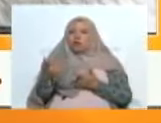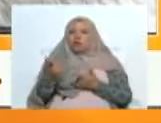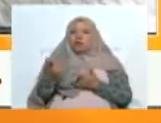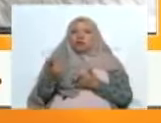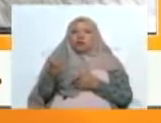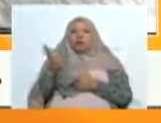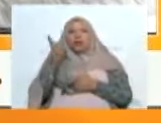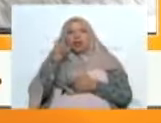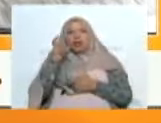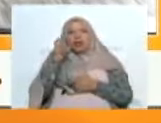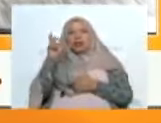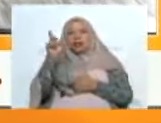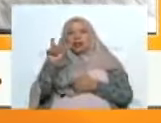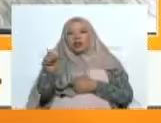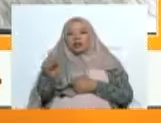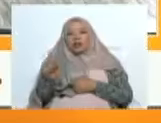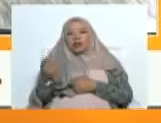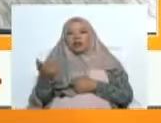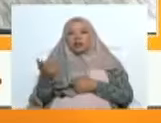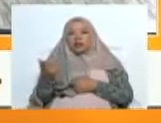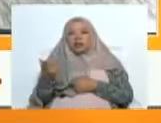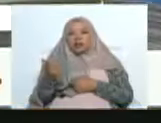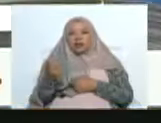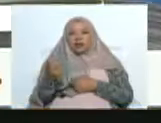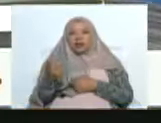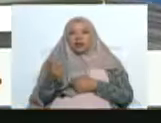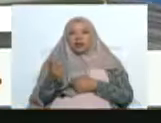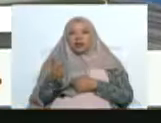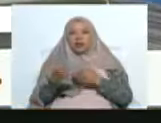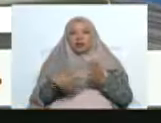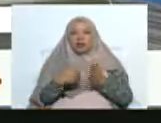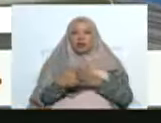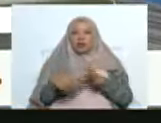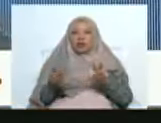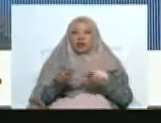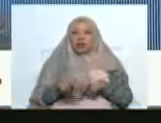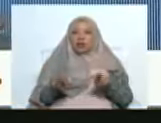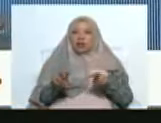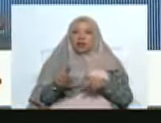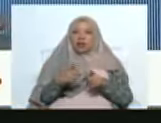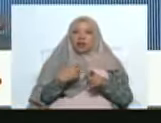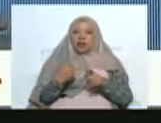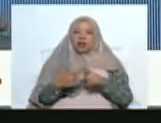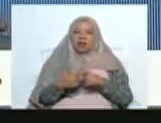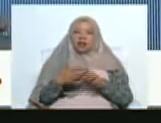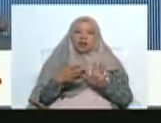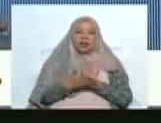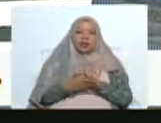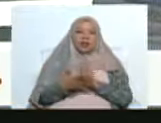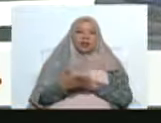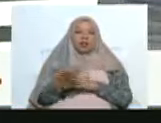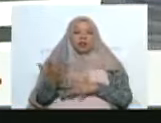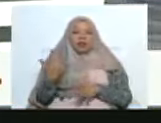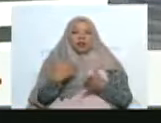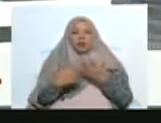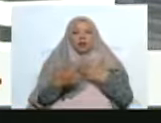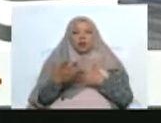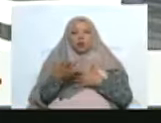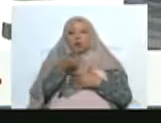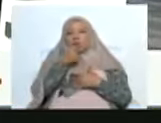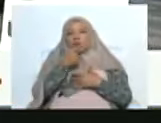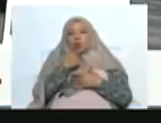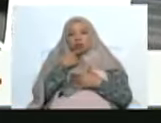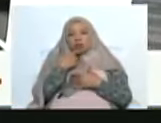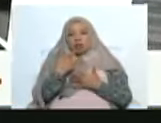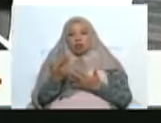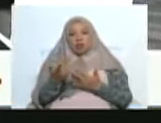escuché y las vimos bailando golpe. Ya eso no lo voy a contar. Entonces, esa riqueza, Mari, esa hermosura